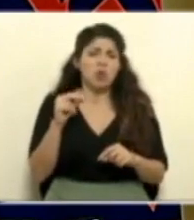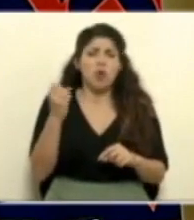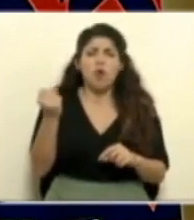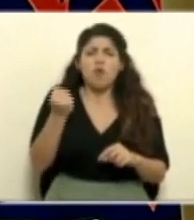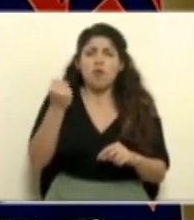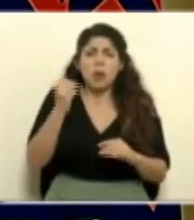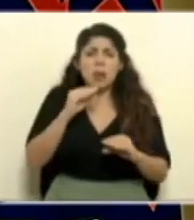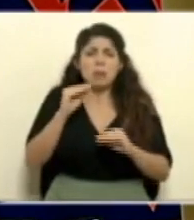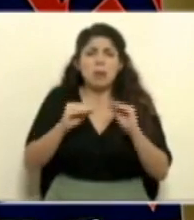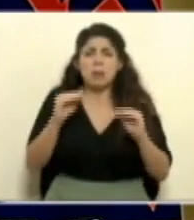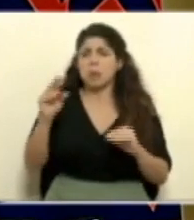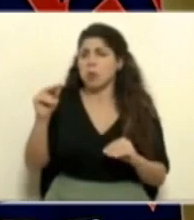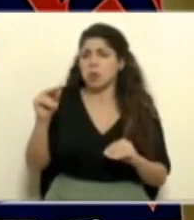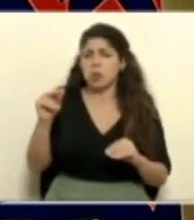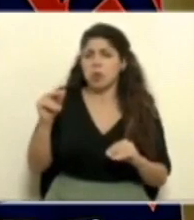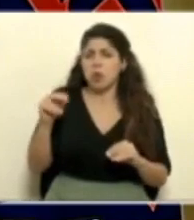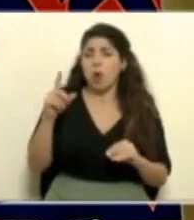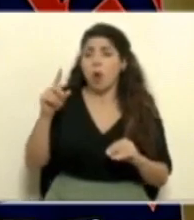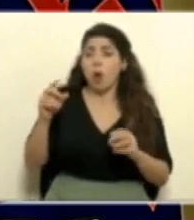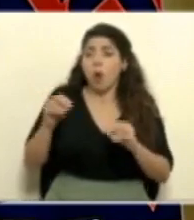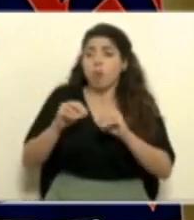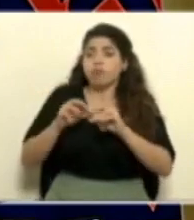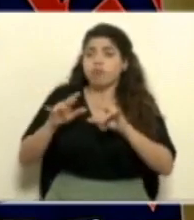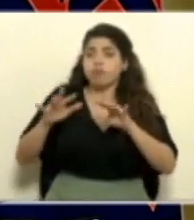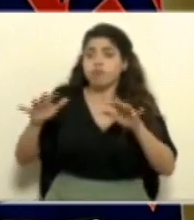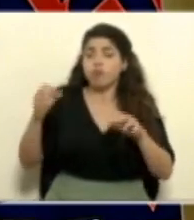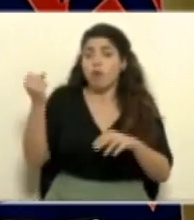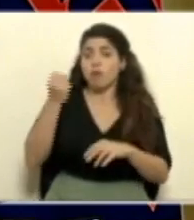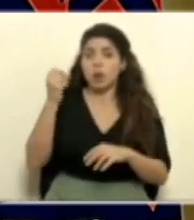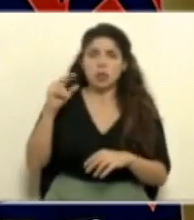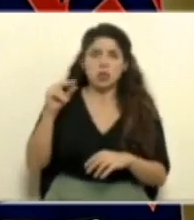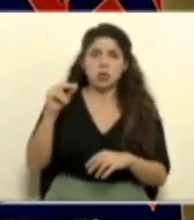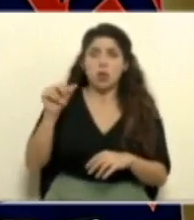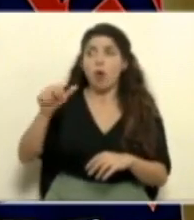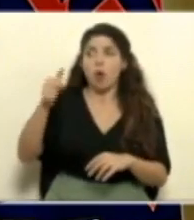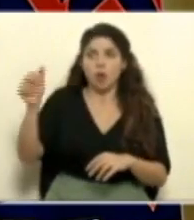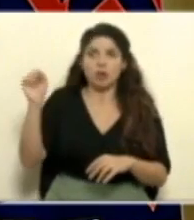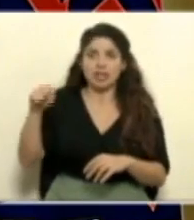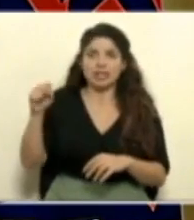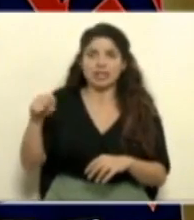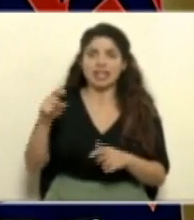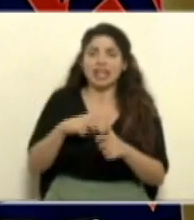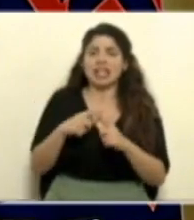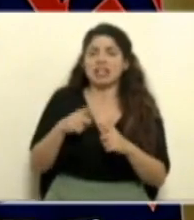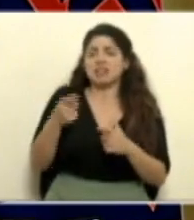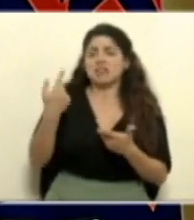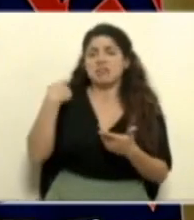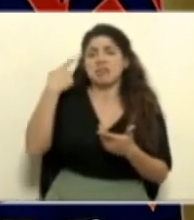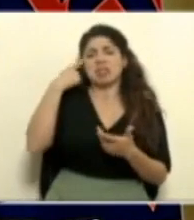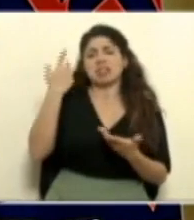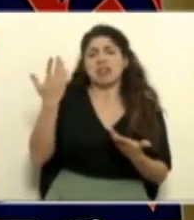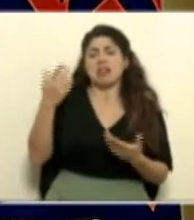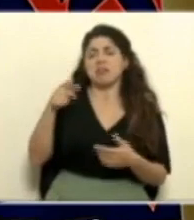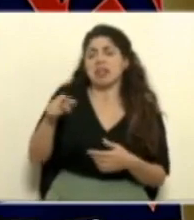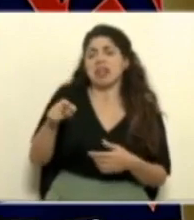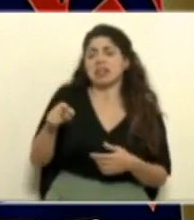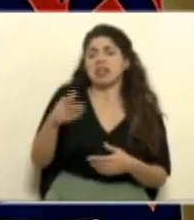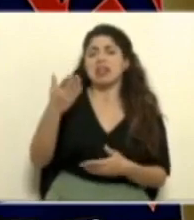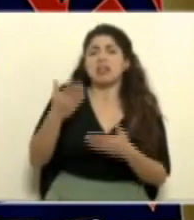constante ni se vuelve tan prevalente como las demás como las demás variantes entonces eso nos hace pensar que pueden ser